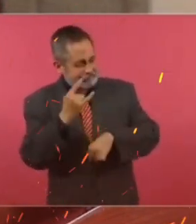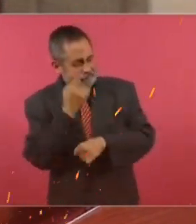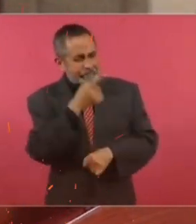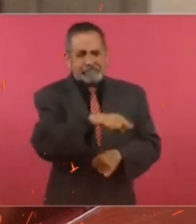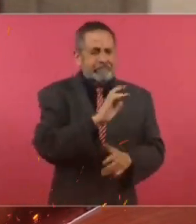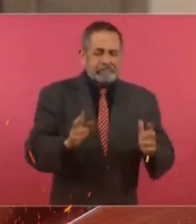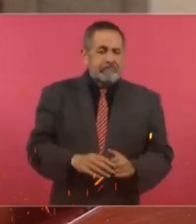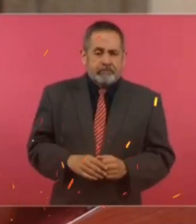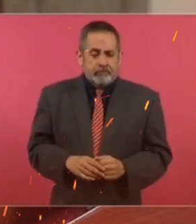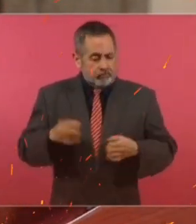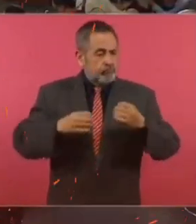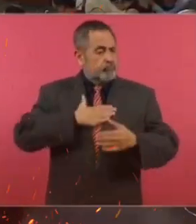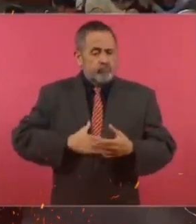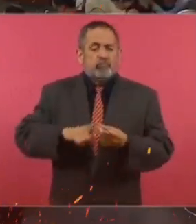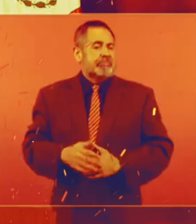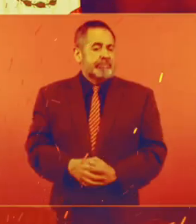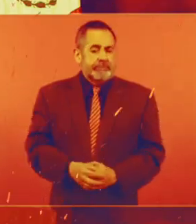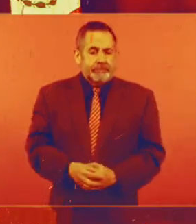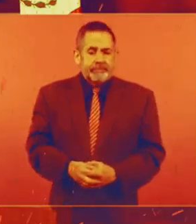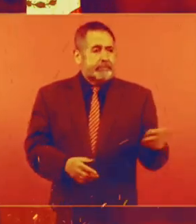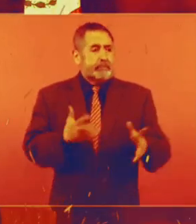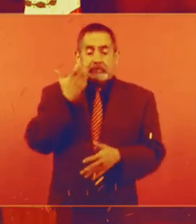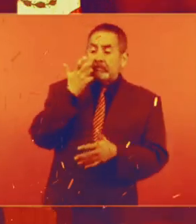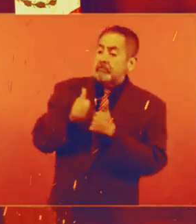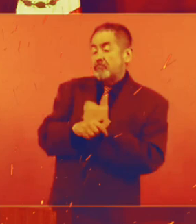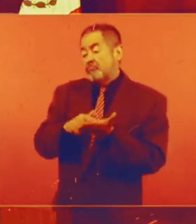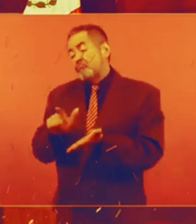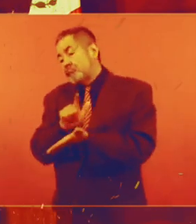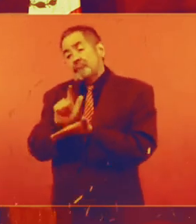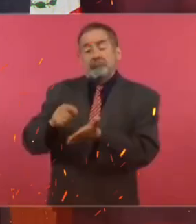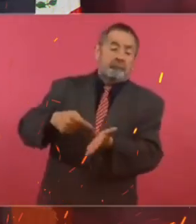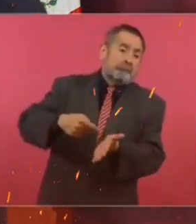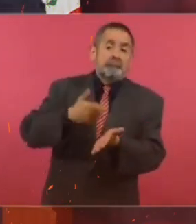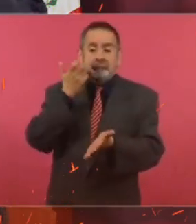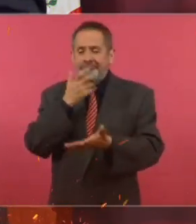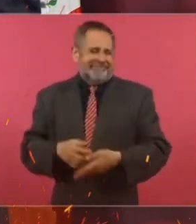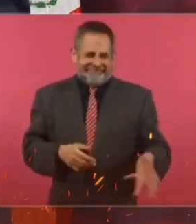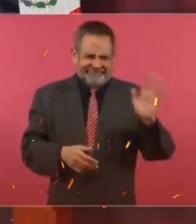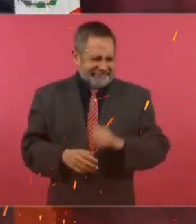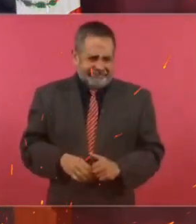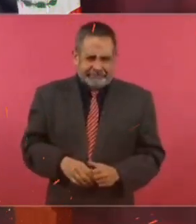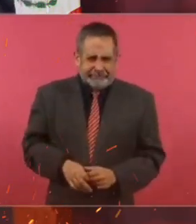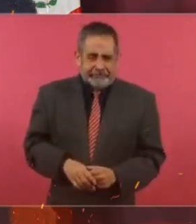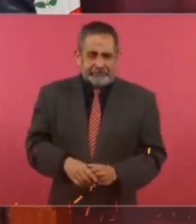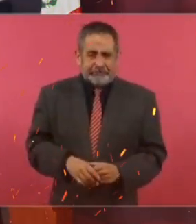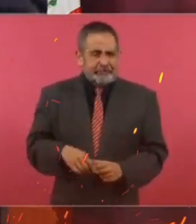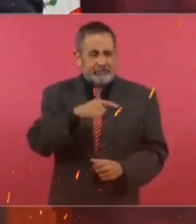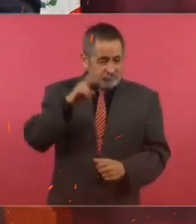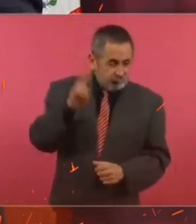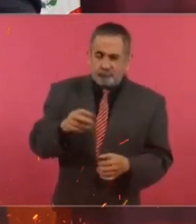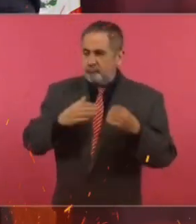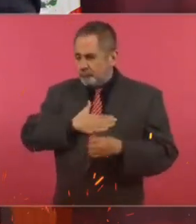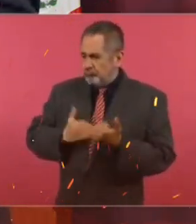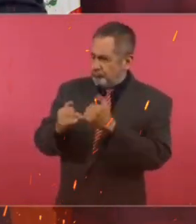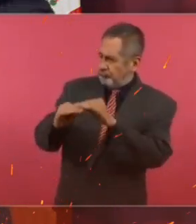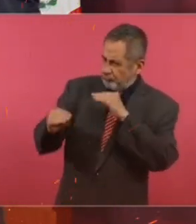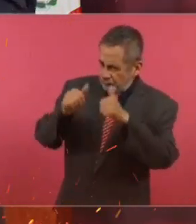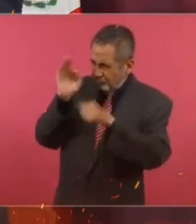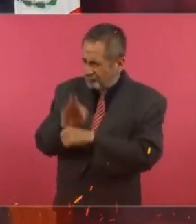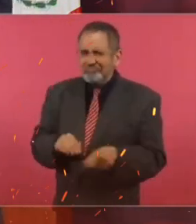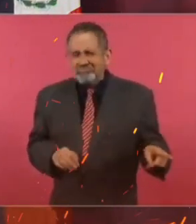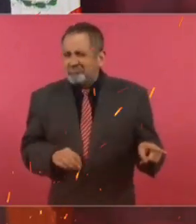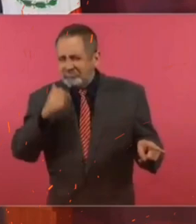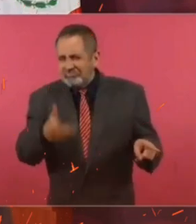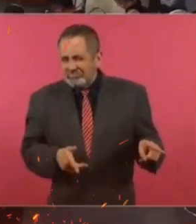Chueco, que la justicia no les importa. Se escudan en que la ley es la ley y desde luego que ni les importa el derecho, ni les